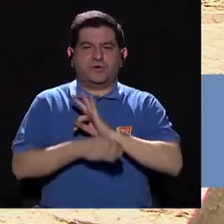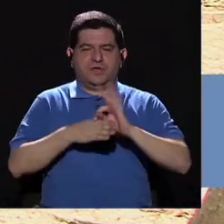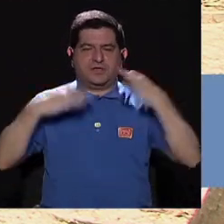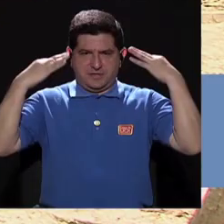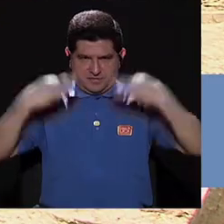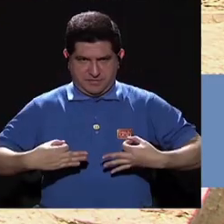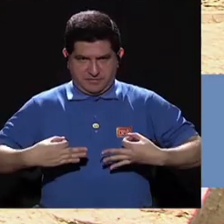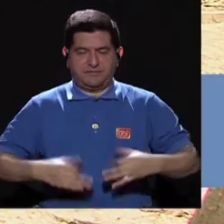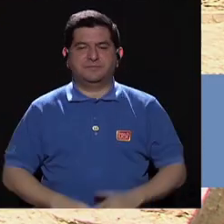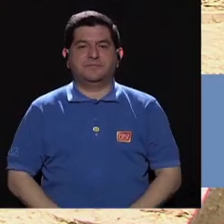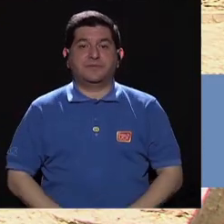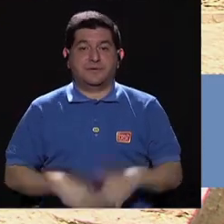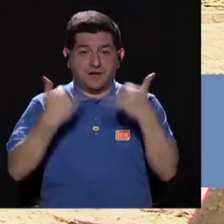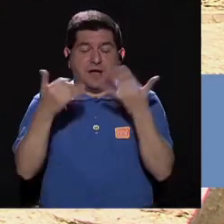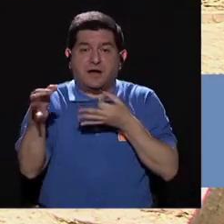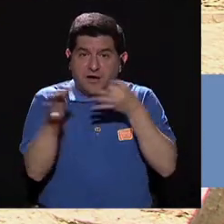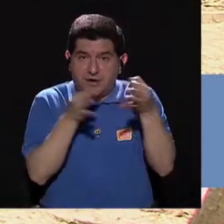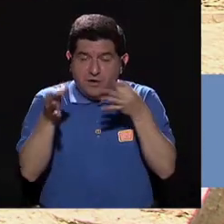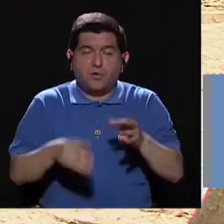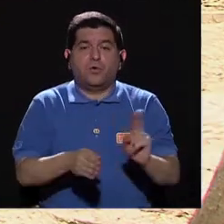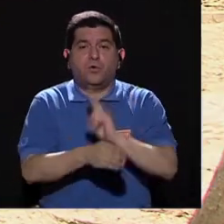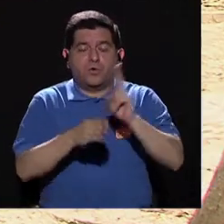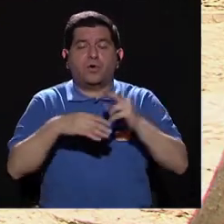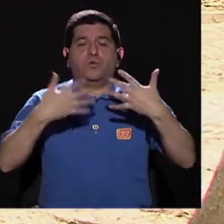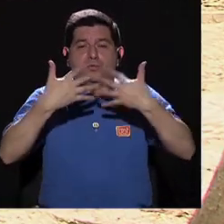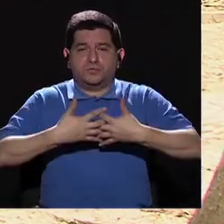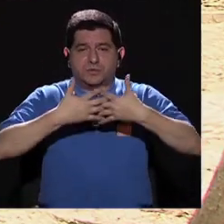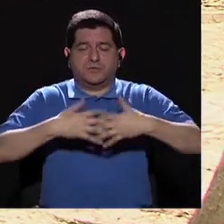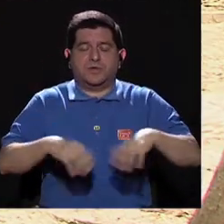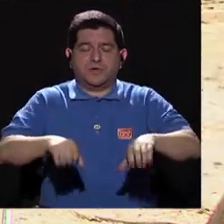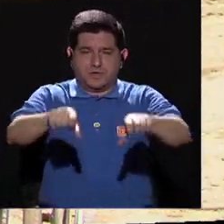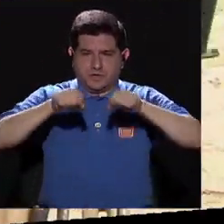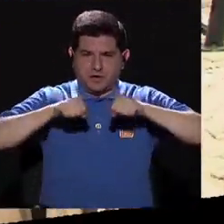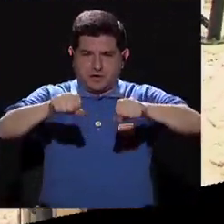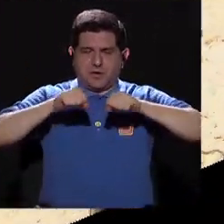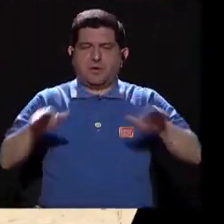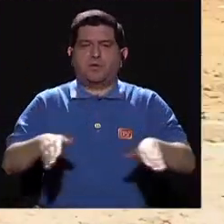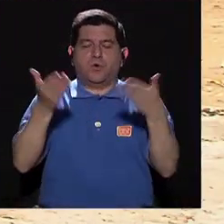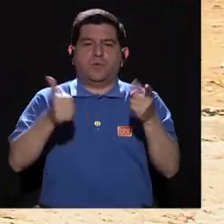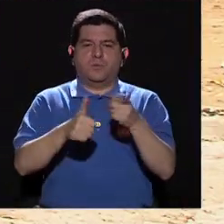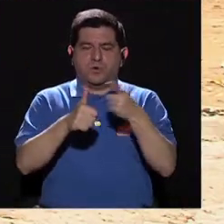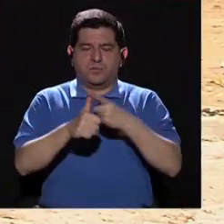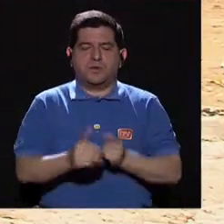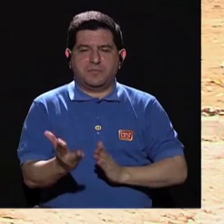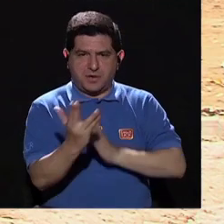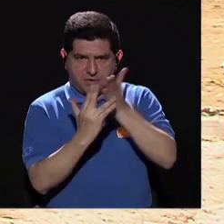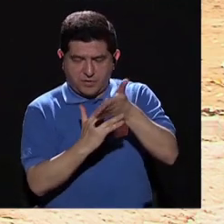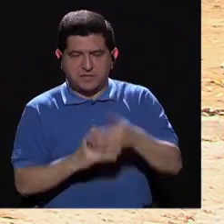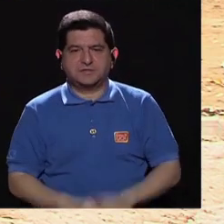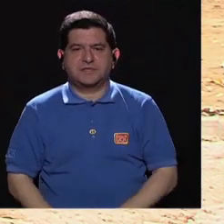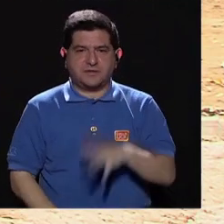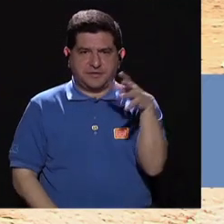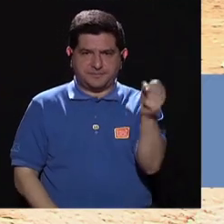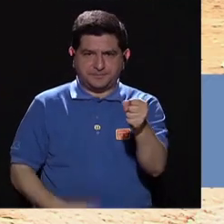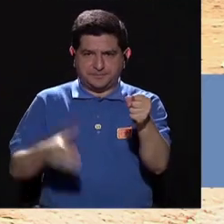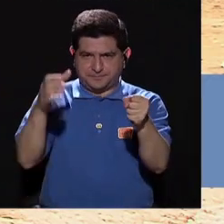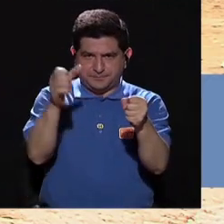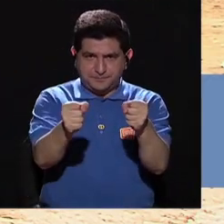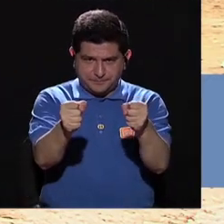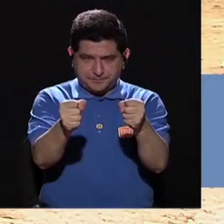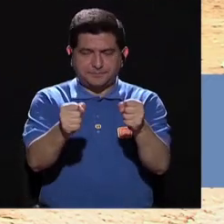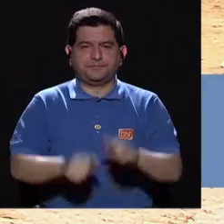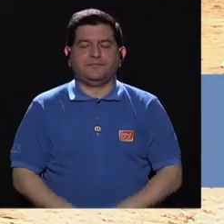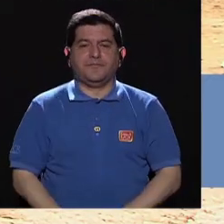y de terapia física. Vamos a continuación a explicar cómo se utiliza esta máquina de Remo. Primero en la entrada, tienen que agarrarse,